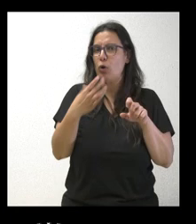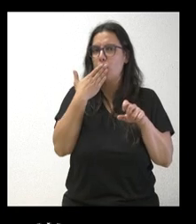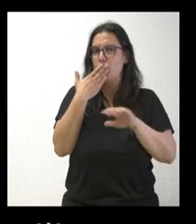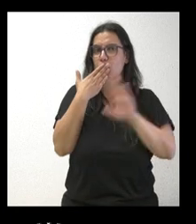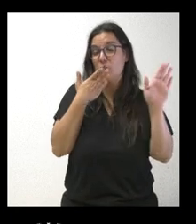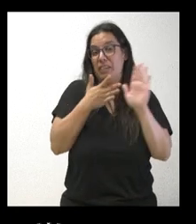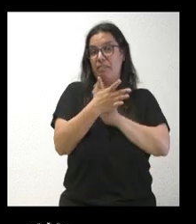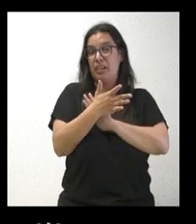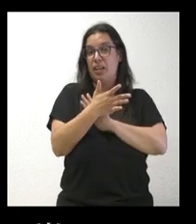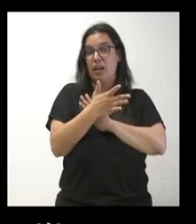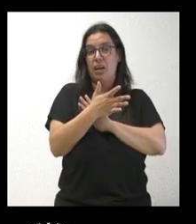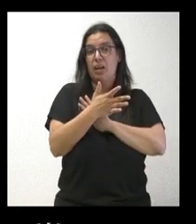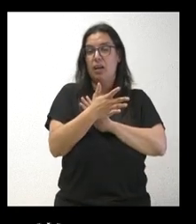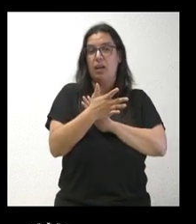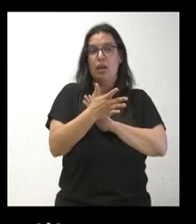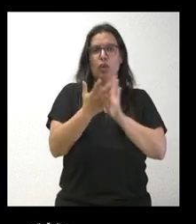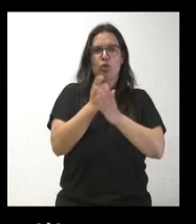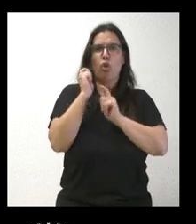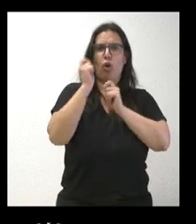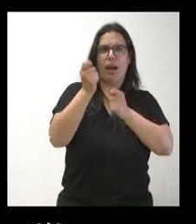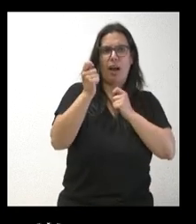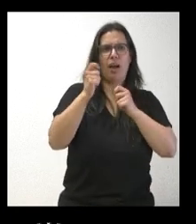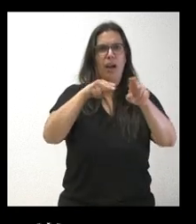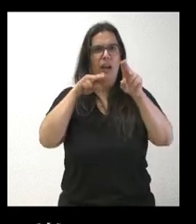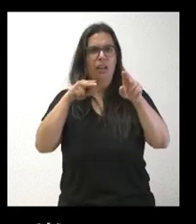se mantendrán todo esto de la caza y la pesca y demás. Gracias.